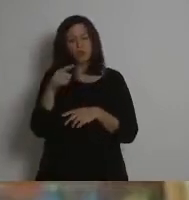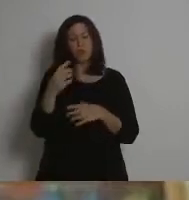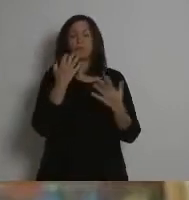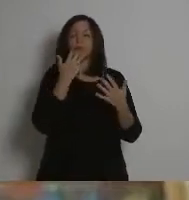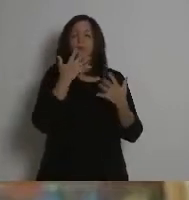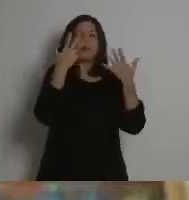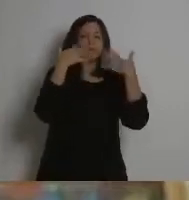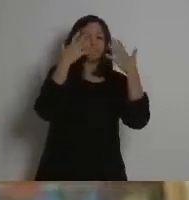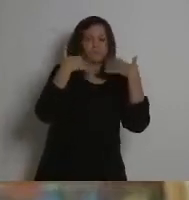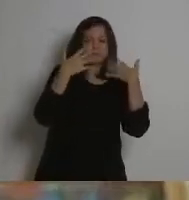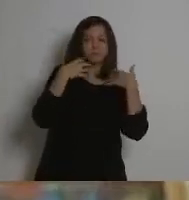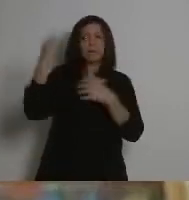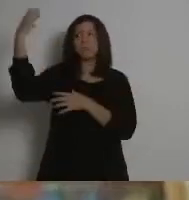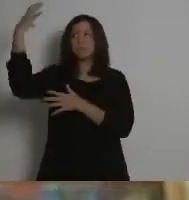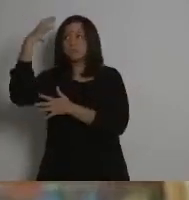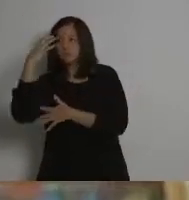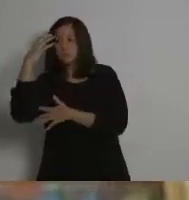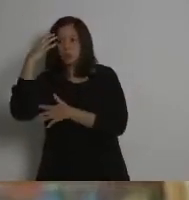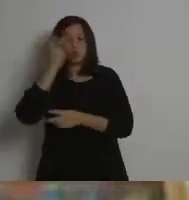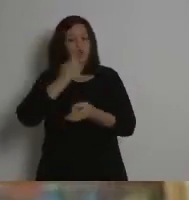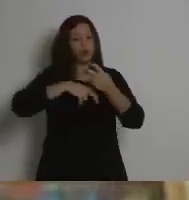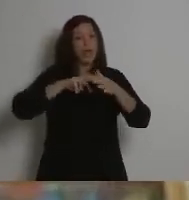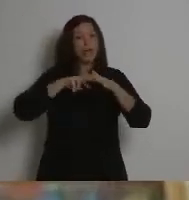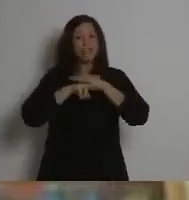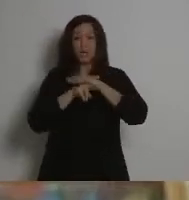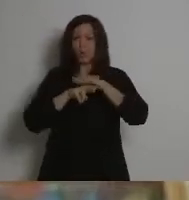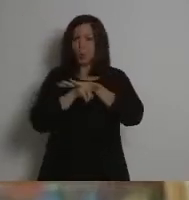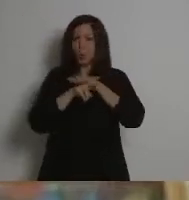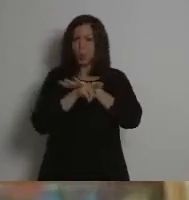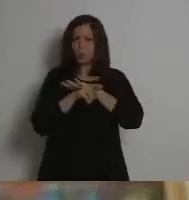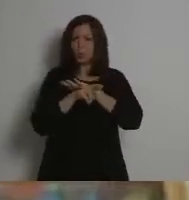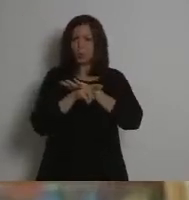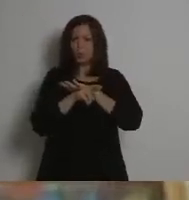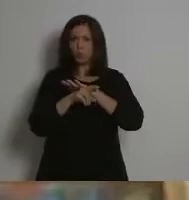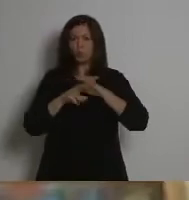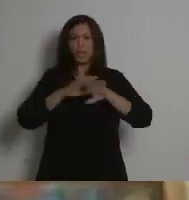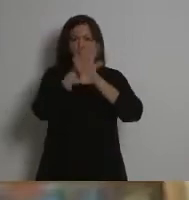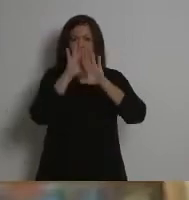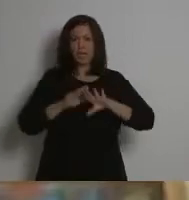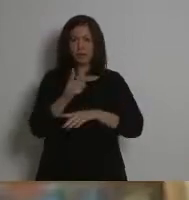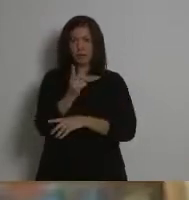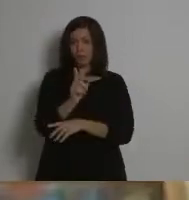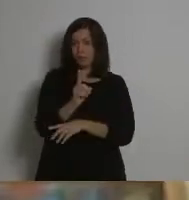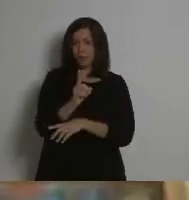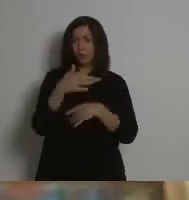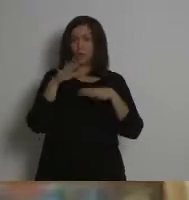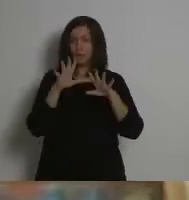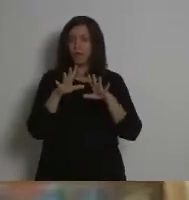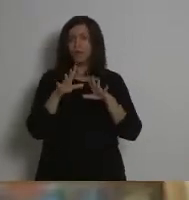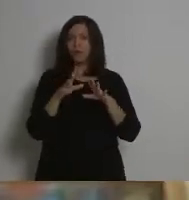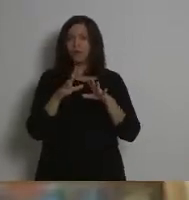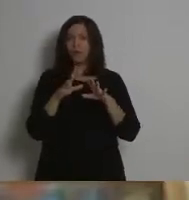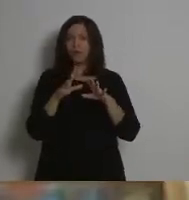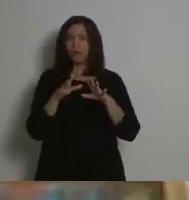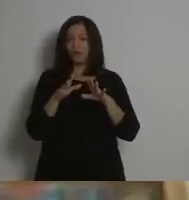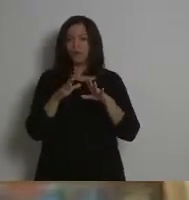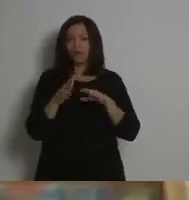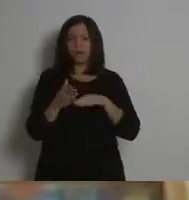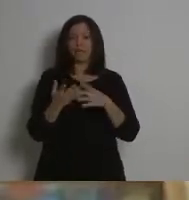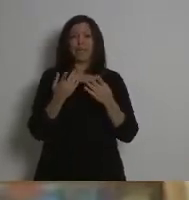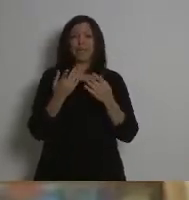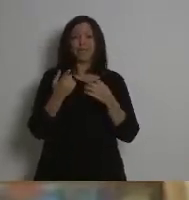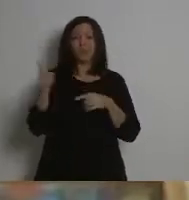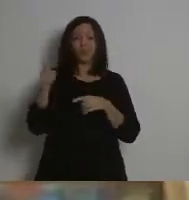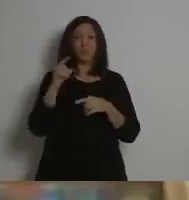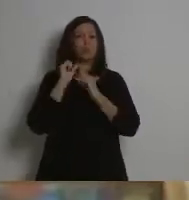es un recurso infinito, pero todas estas tecnologías dependen de materiales que son finitos,